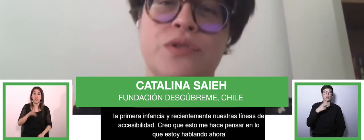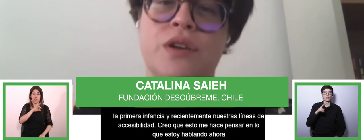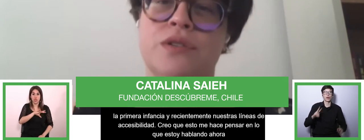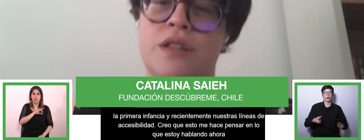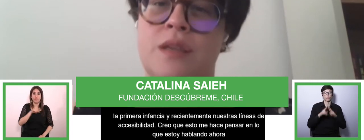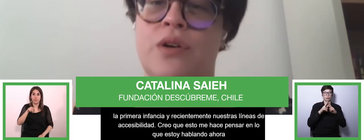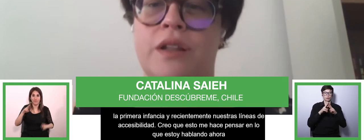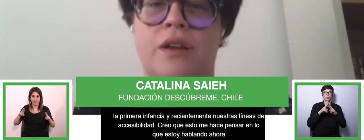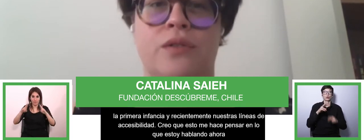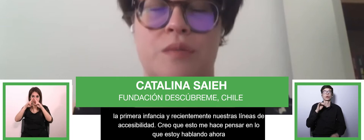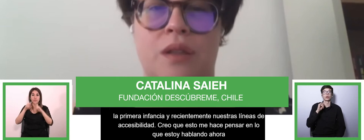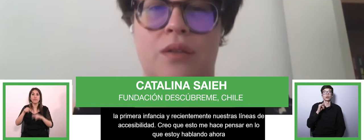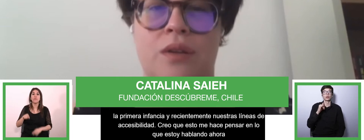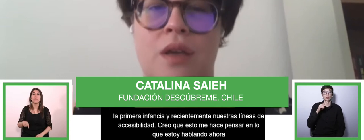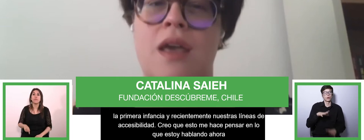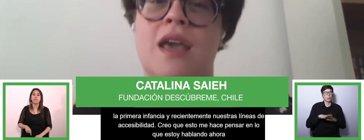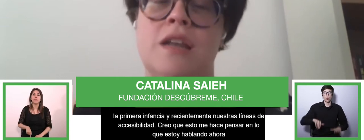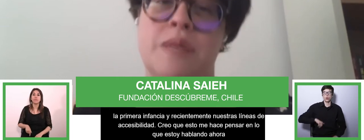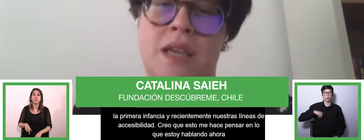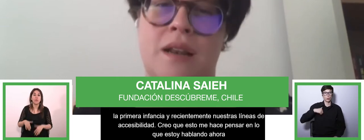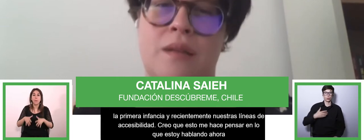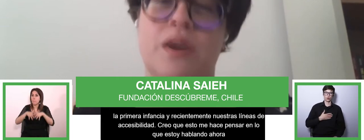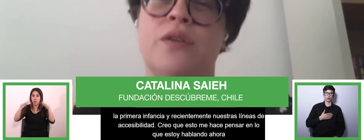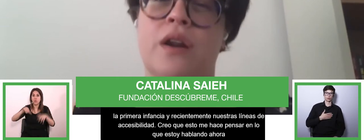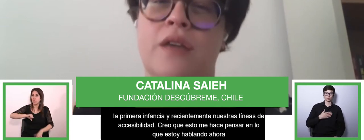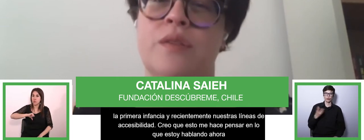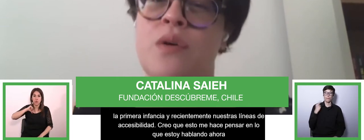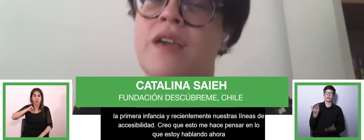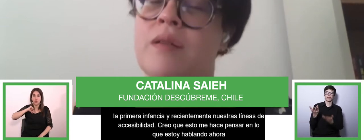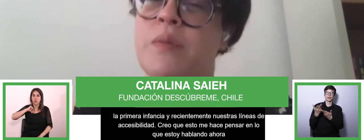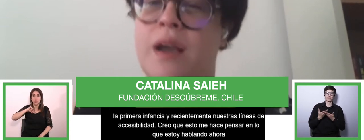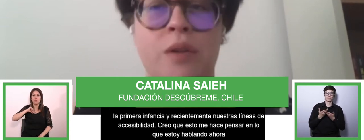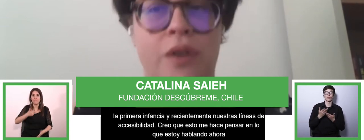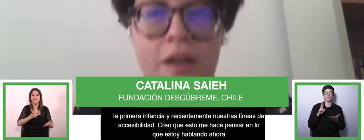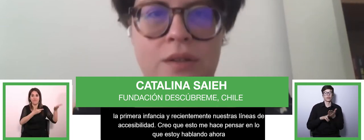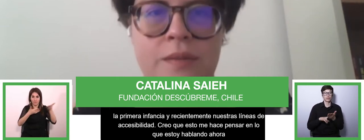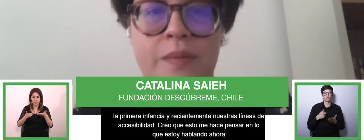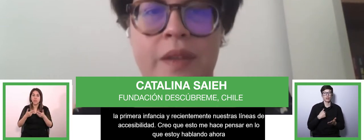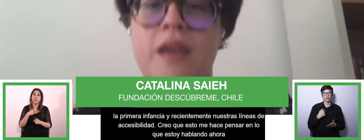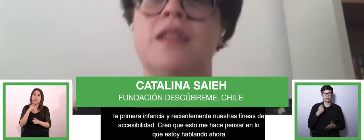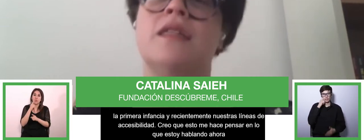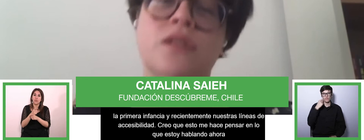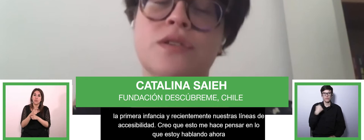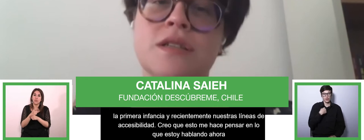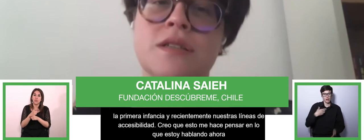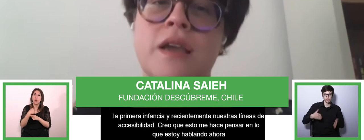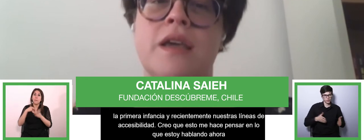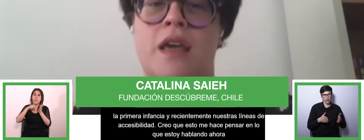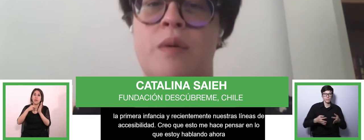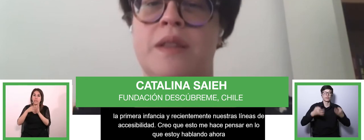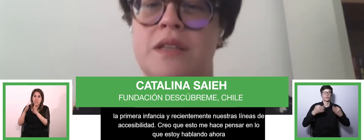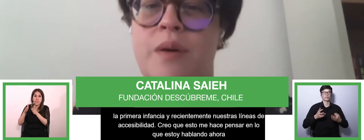imaginarán lo orgullosos que nos sentimos con este reconocimiento, en especial porque nos reafirmó que íbamos por el camino correcto y, desde